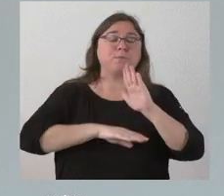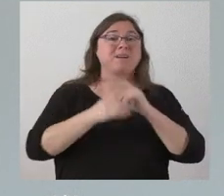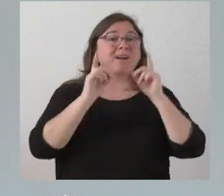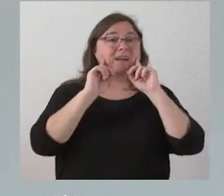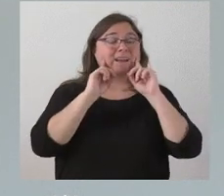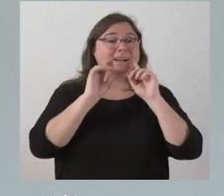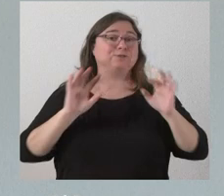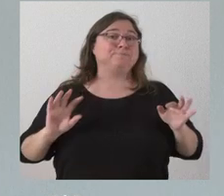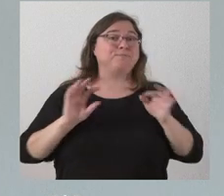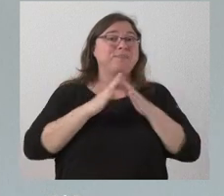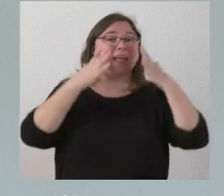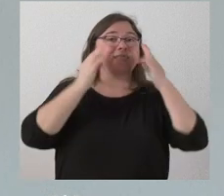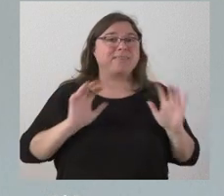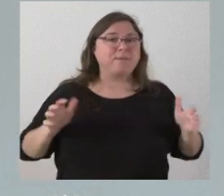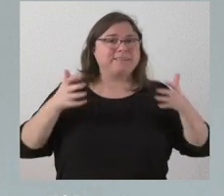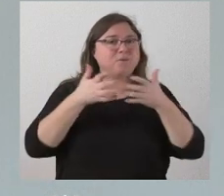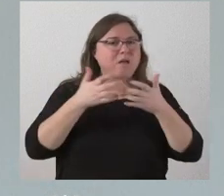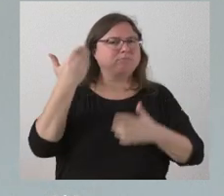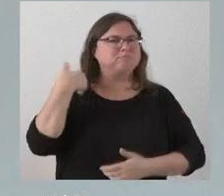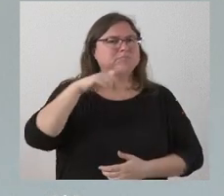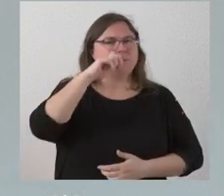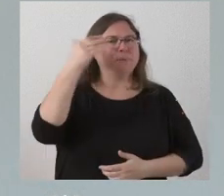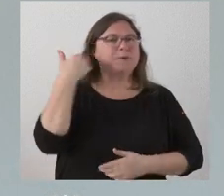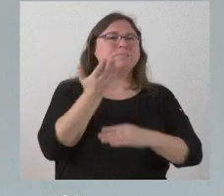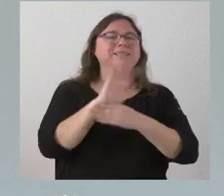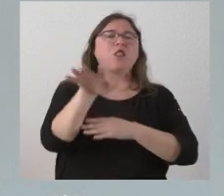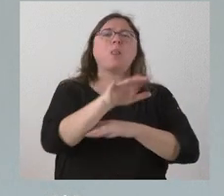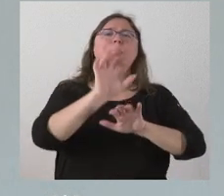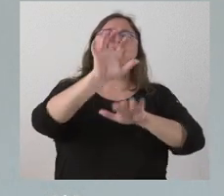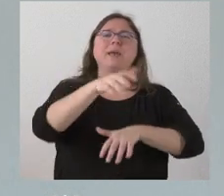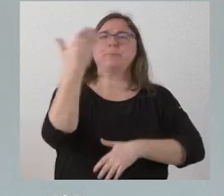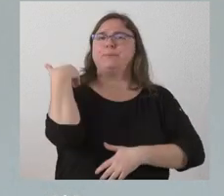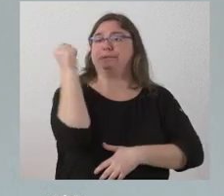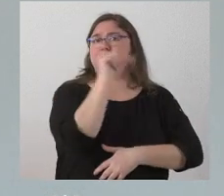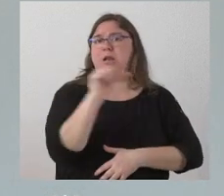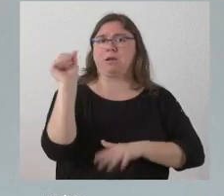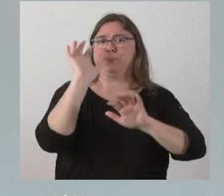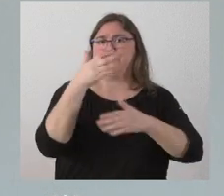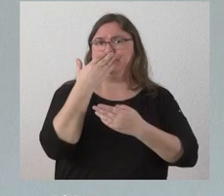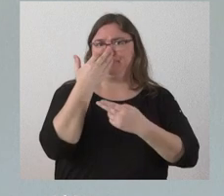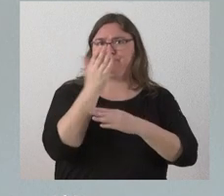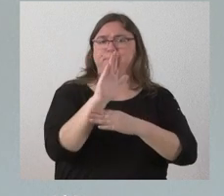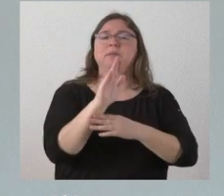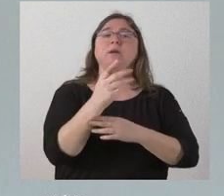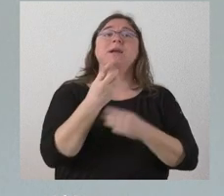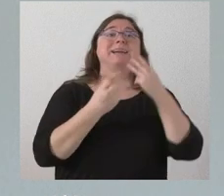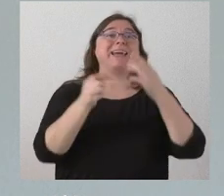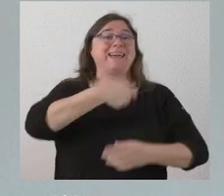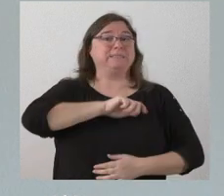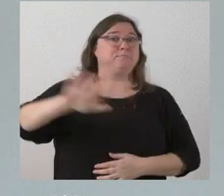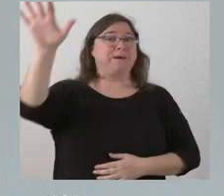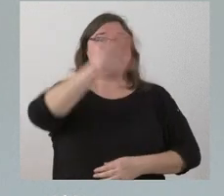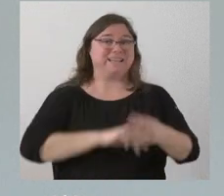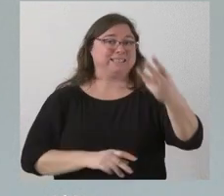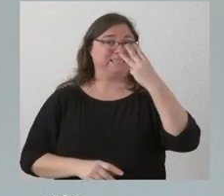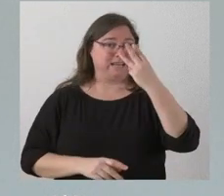ciberseguridad, recordarán ustedes que se presentó en León la semana pasada, se otorgaron tres para toda España, la